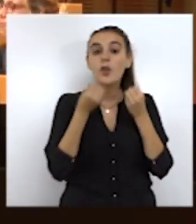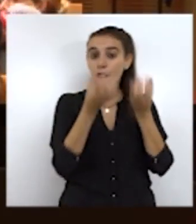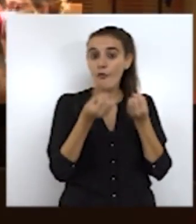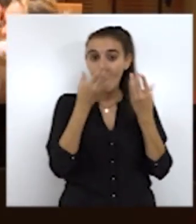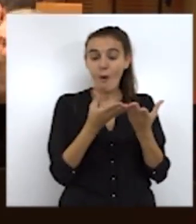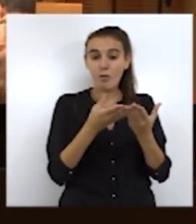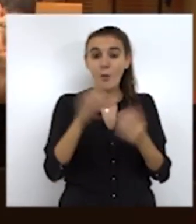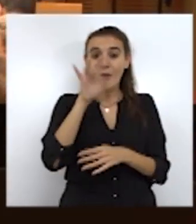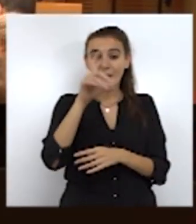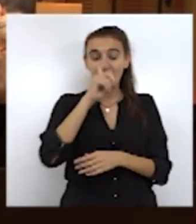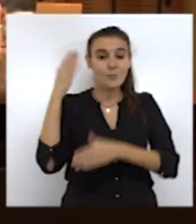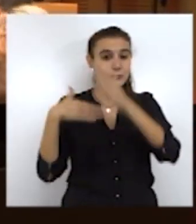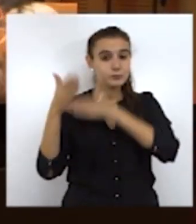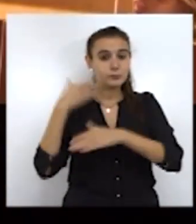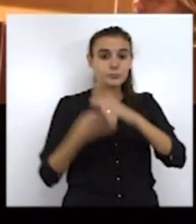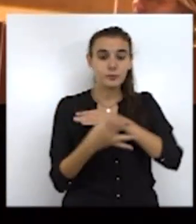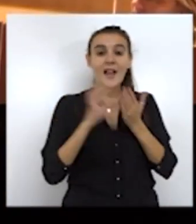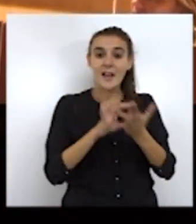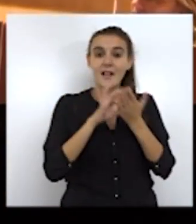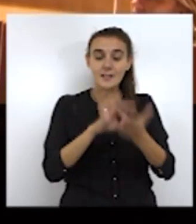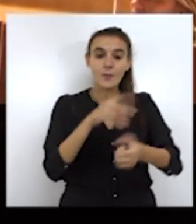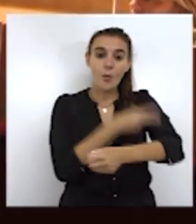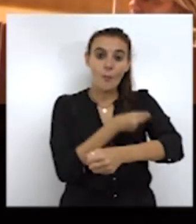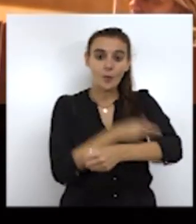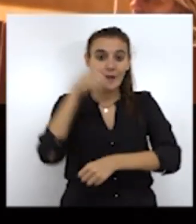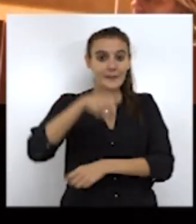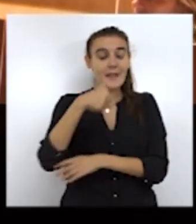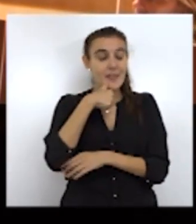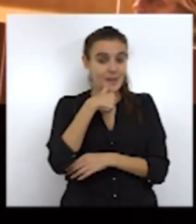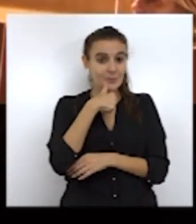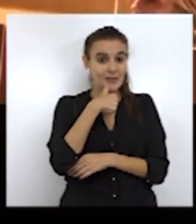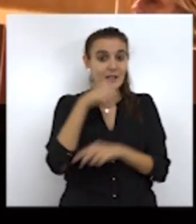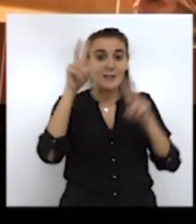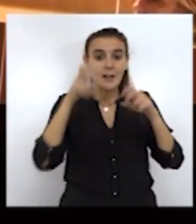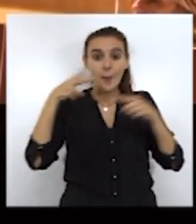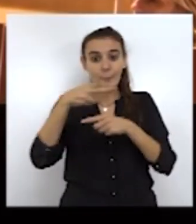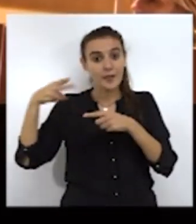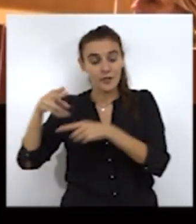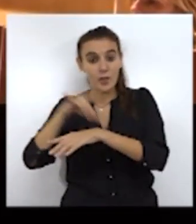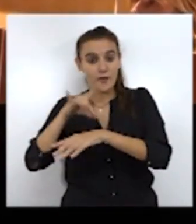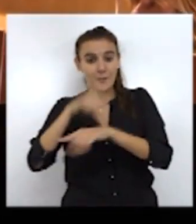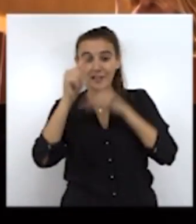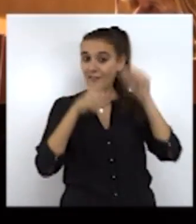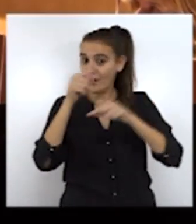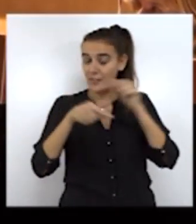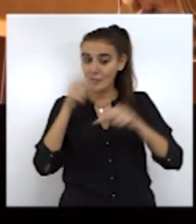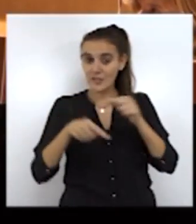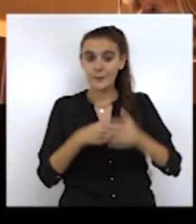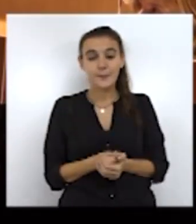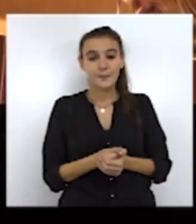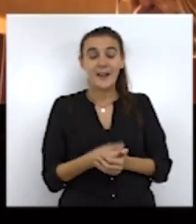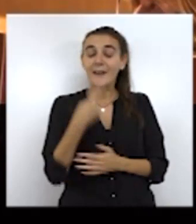informativo que desde hace 15 años lleva a cabo el servicio de vacunas de la ciudad y en la que se aborda la prevención de enfermedades infecciosas